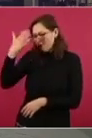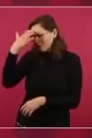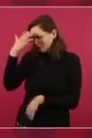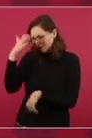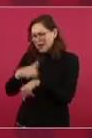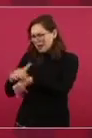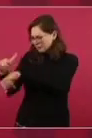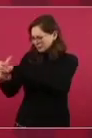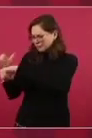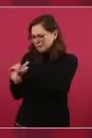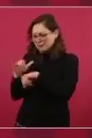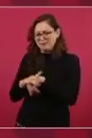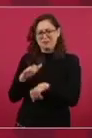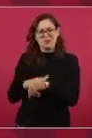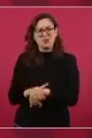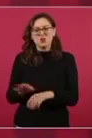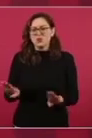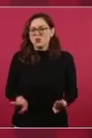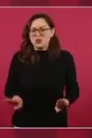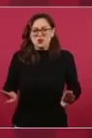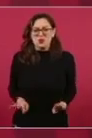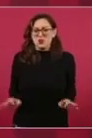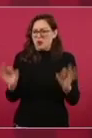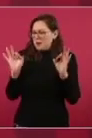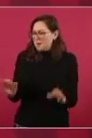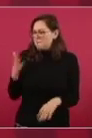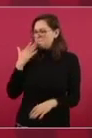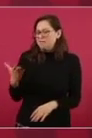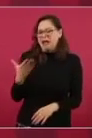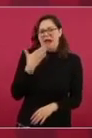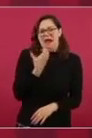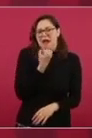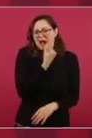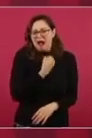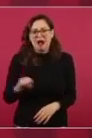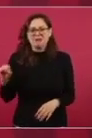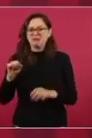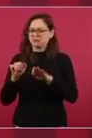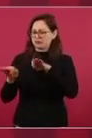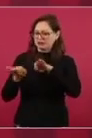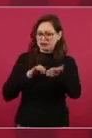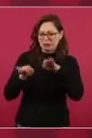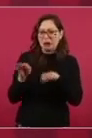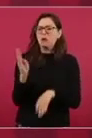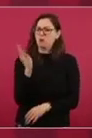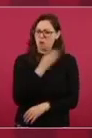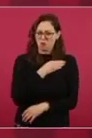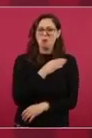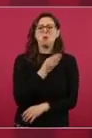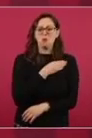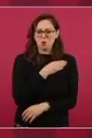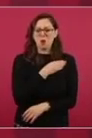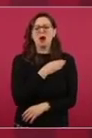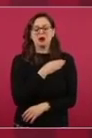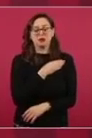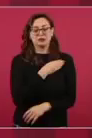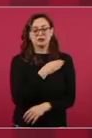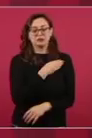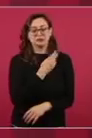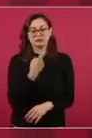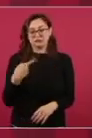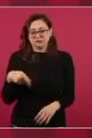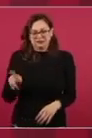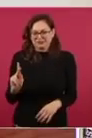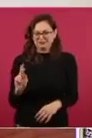y son excepcionales, constructores, gente de trabajo, gente buena. Pero